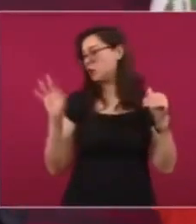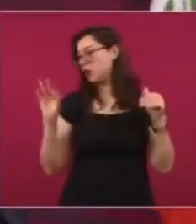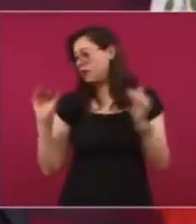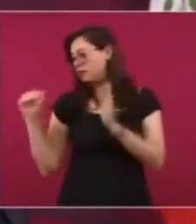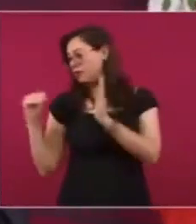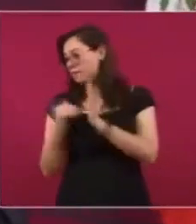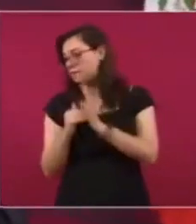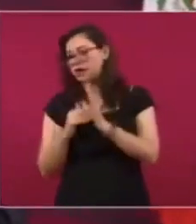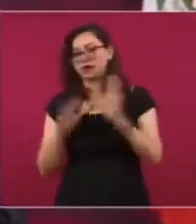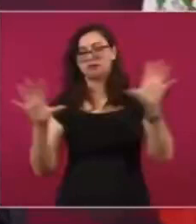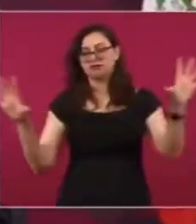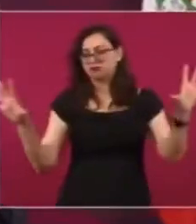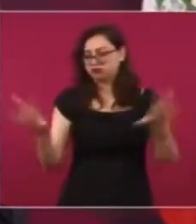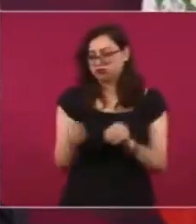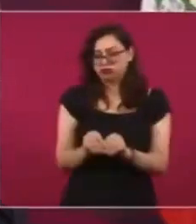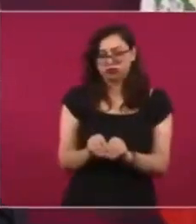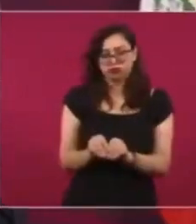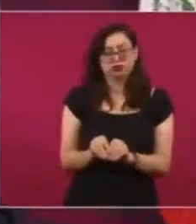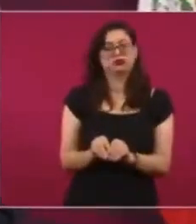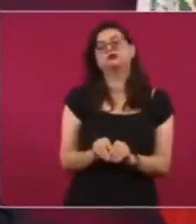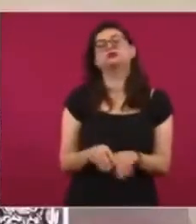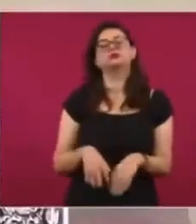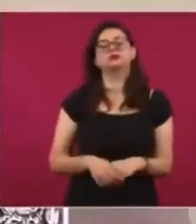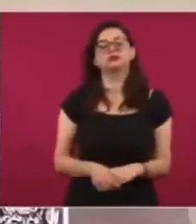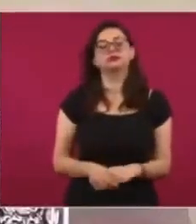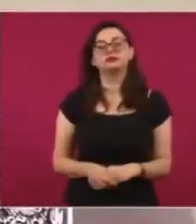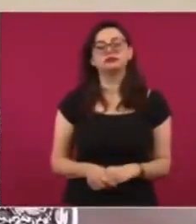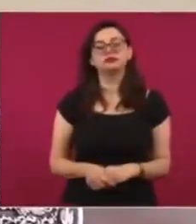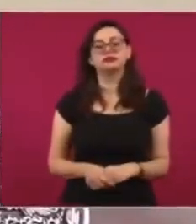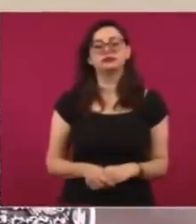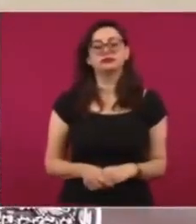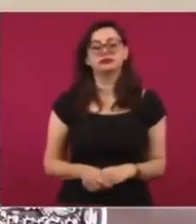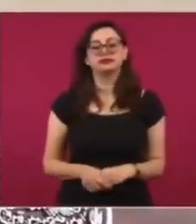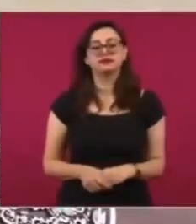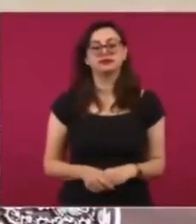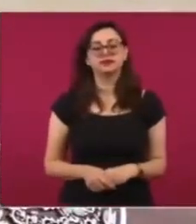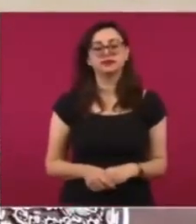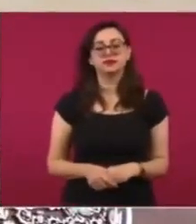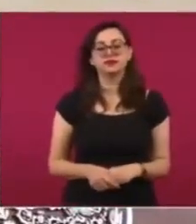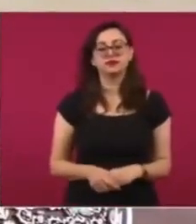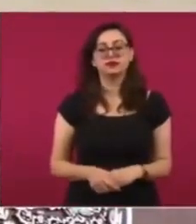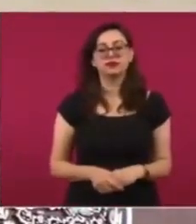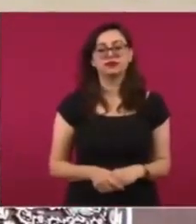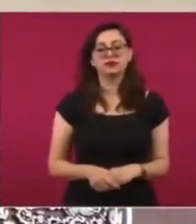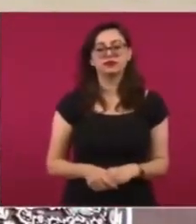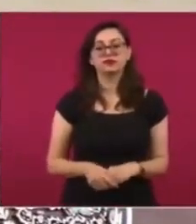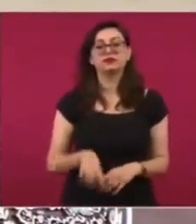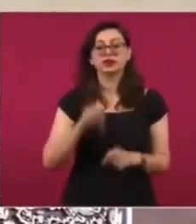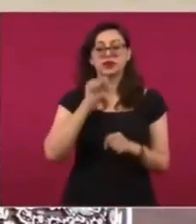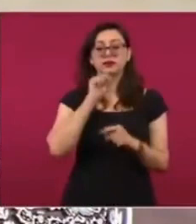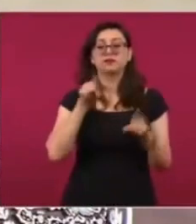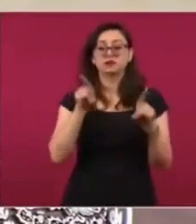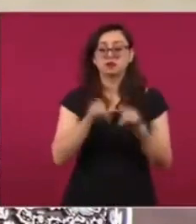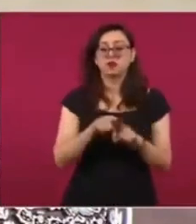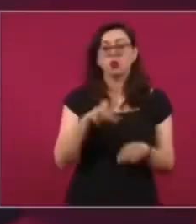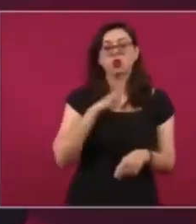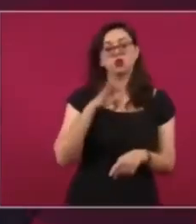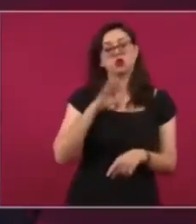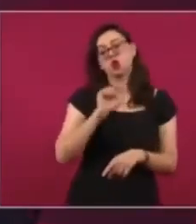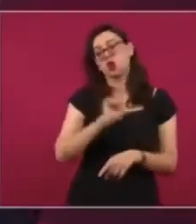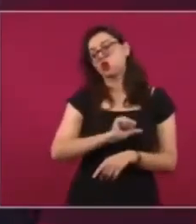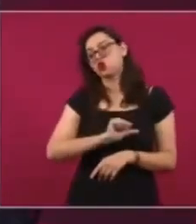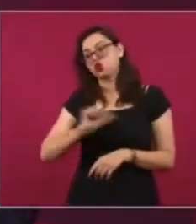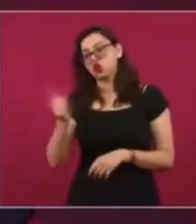construyendo dos grandes plantas coquizadoras